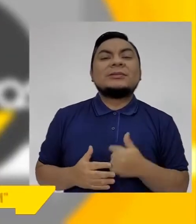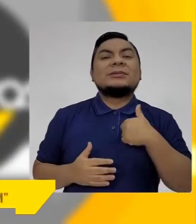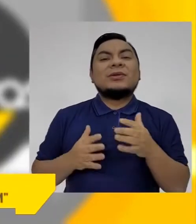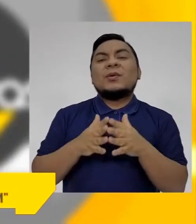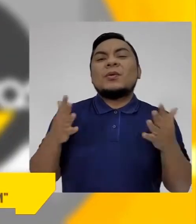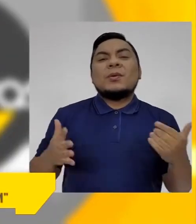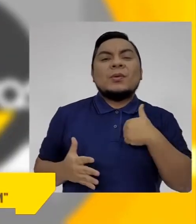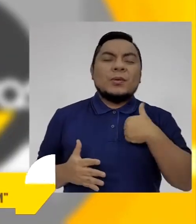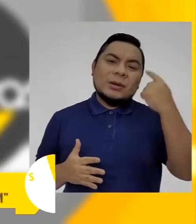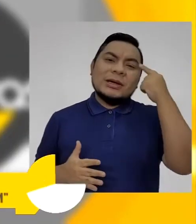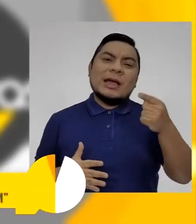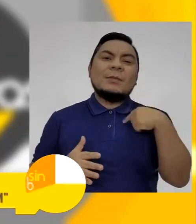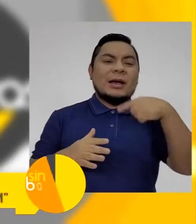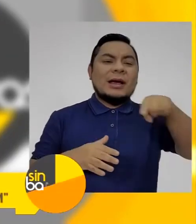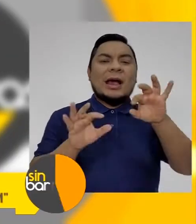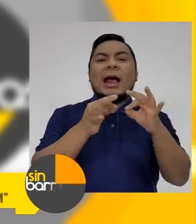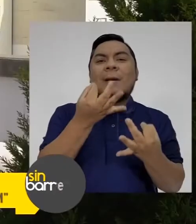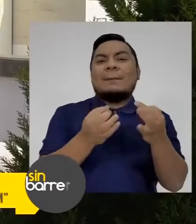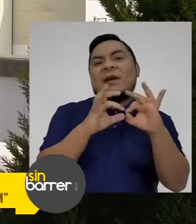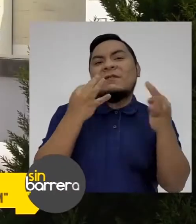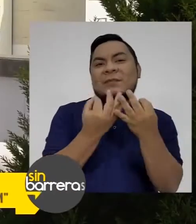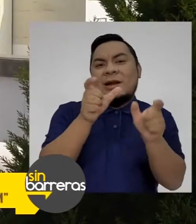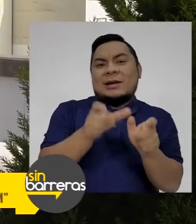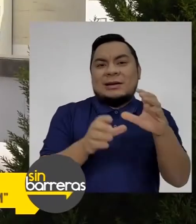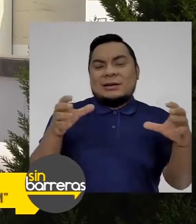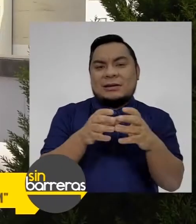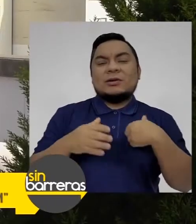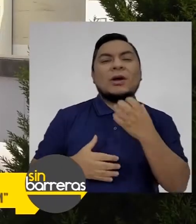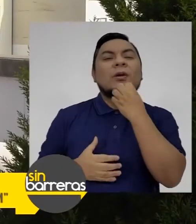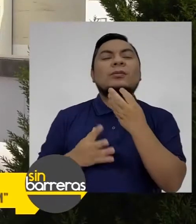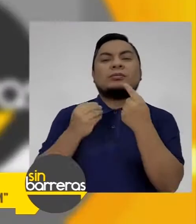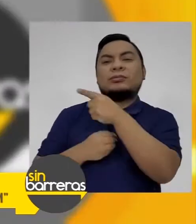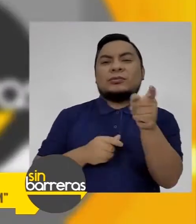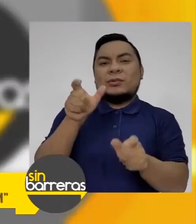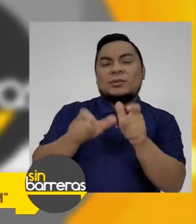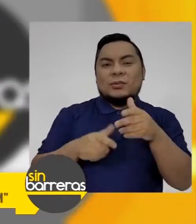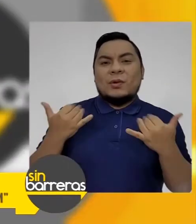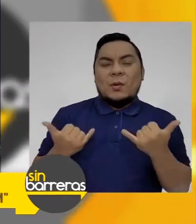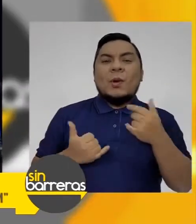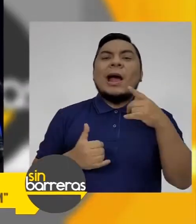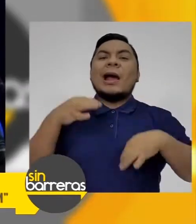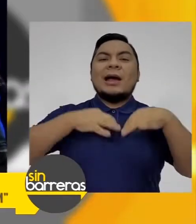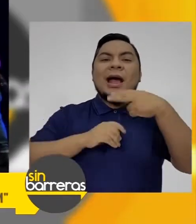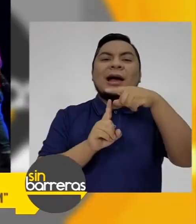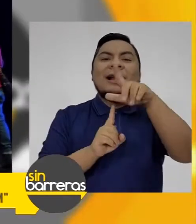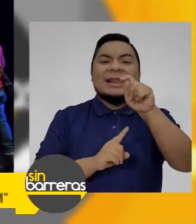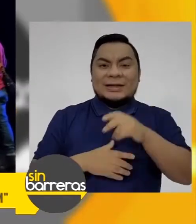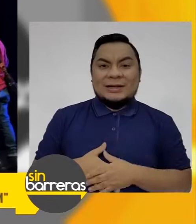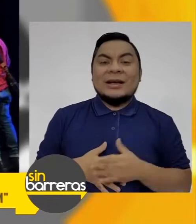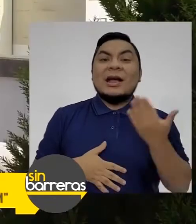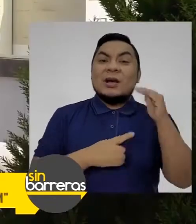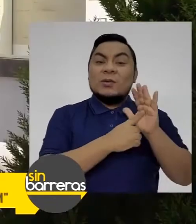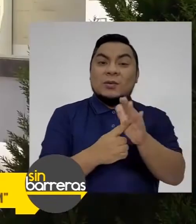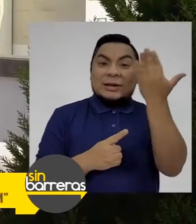es como es mi familia. Yo le estoy extrañando mucho a todos mis amigos de Hamlet, porque